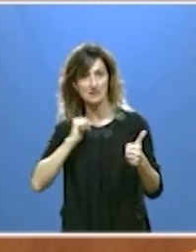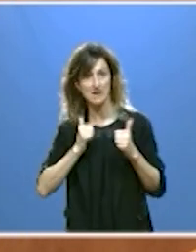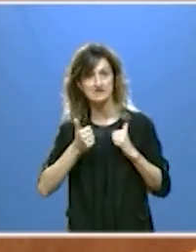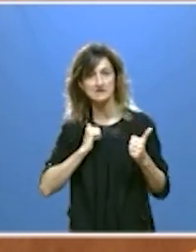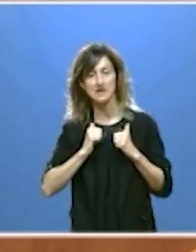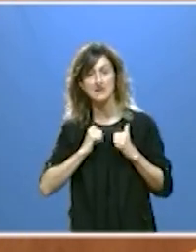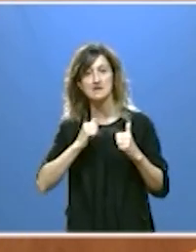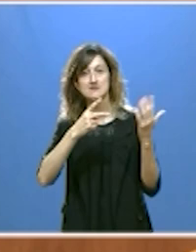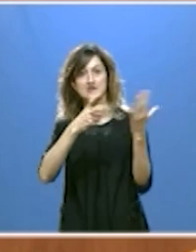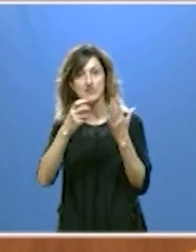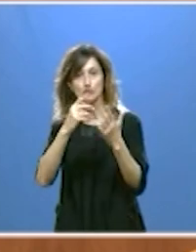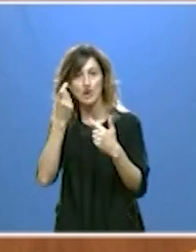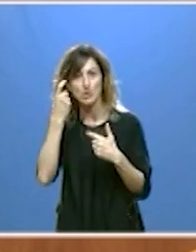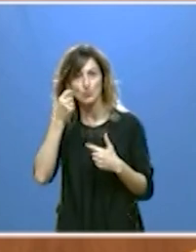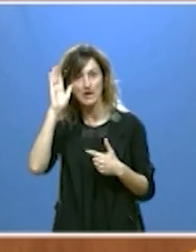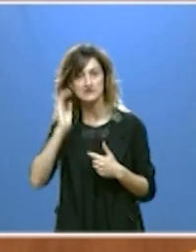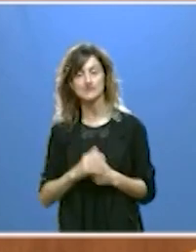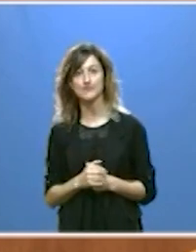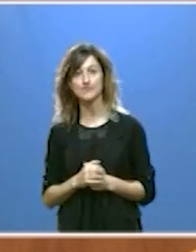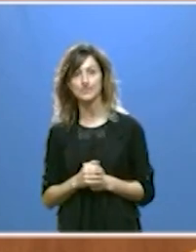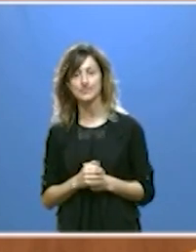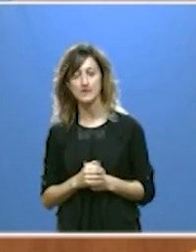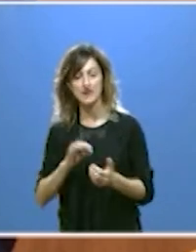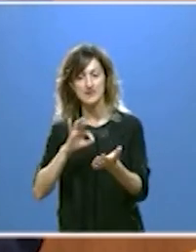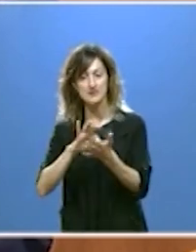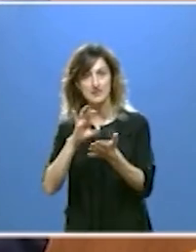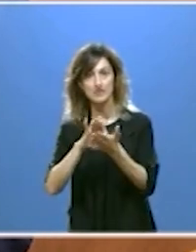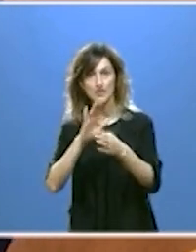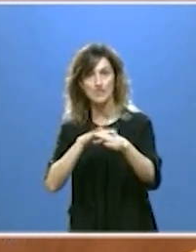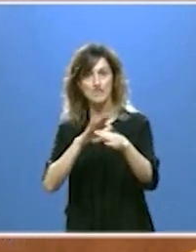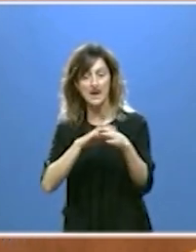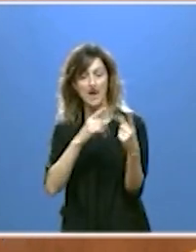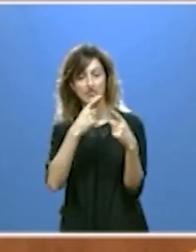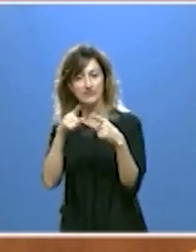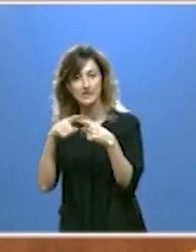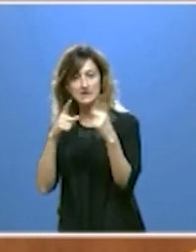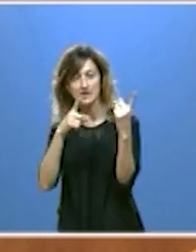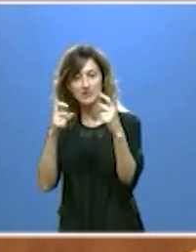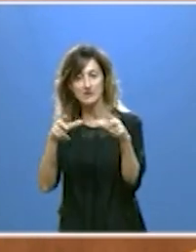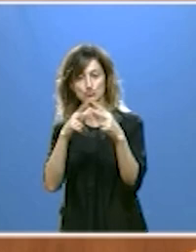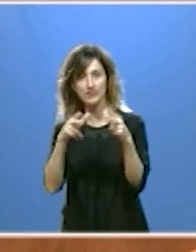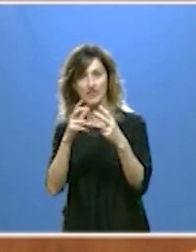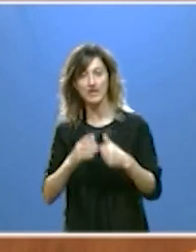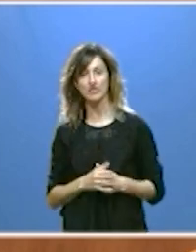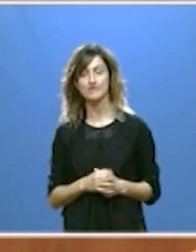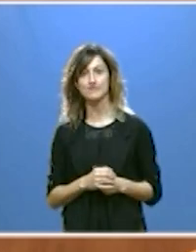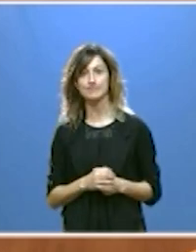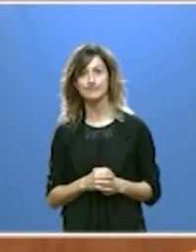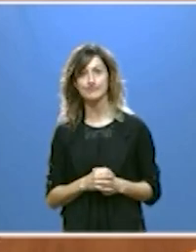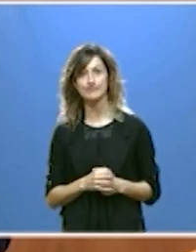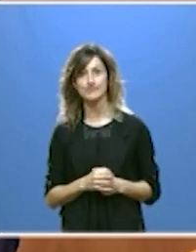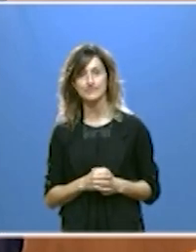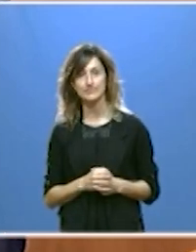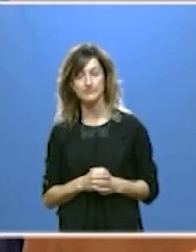700 alumnos servicios prestados para las diferentes necesidades de la sociedad por ello